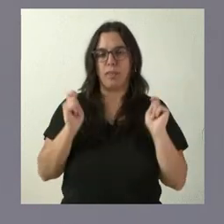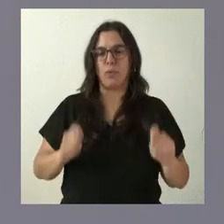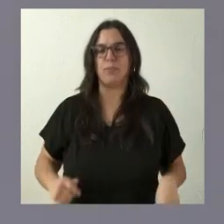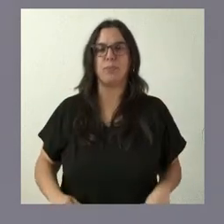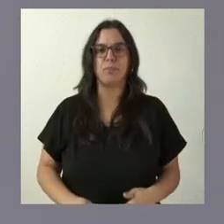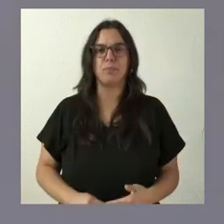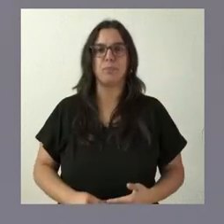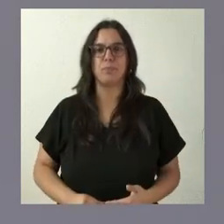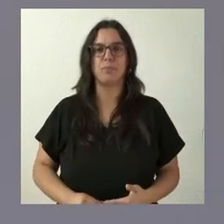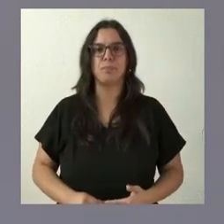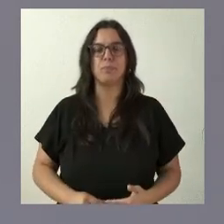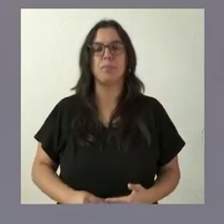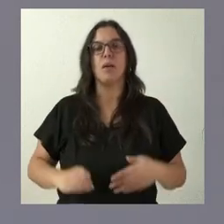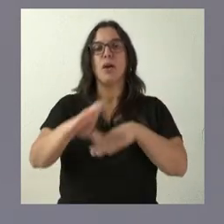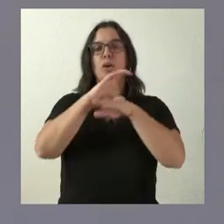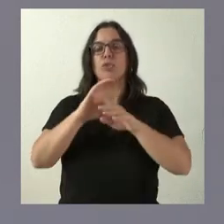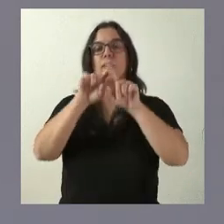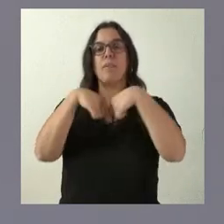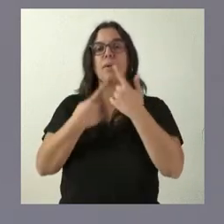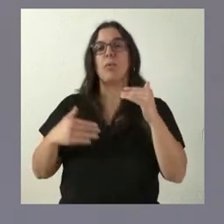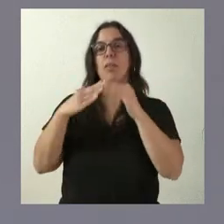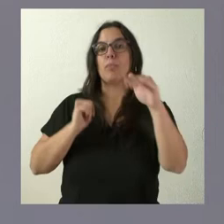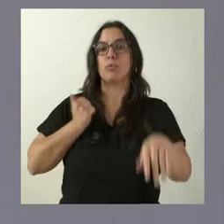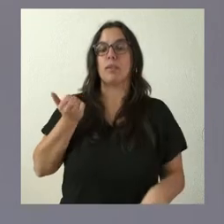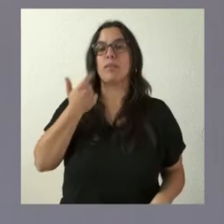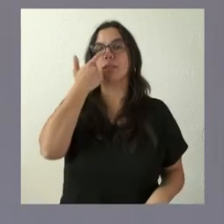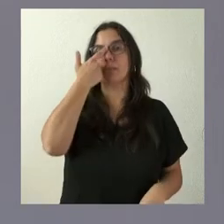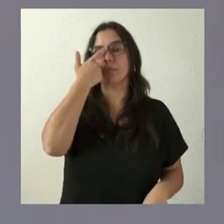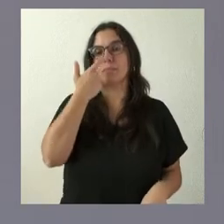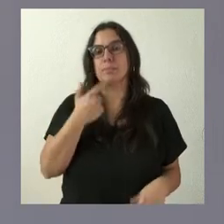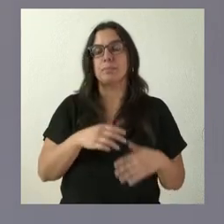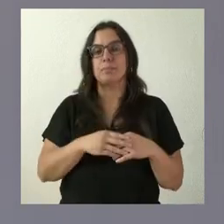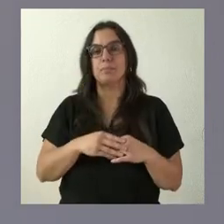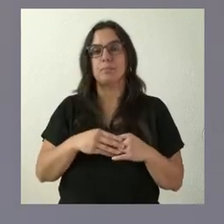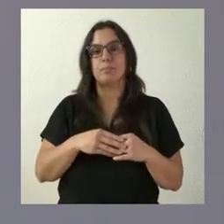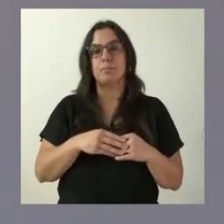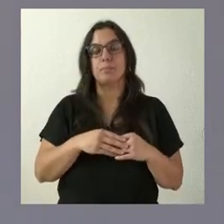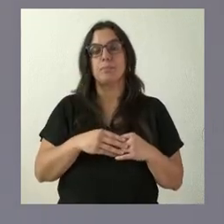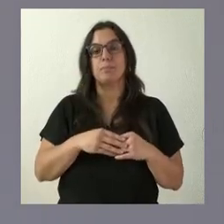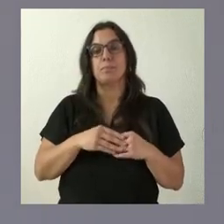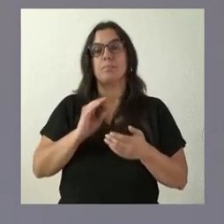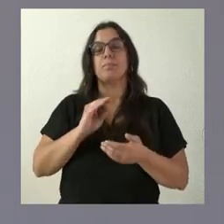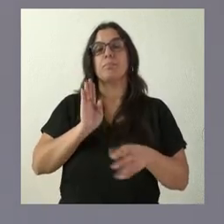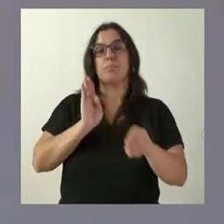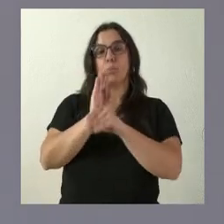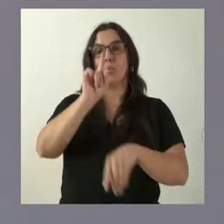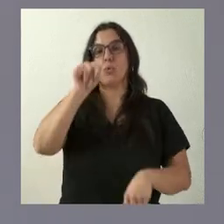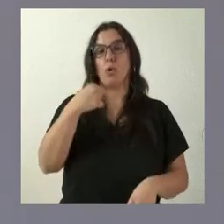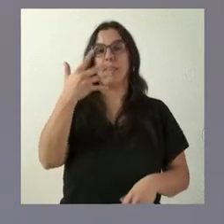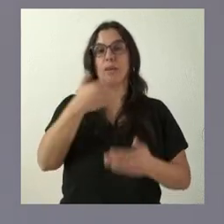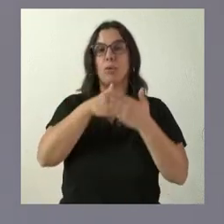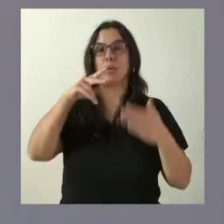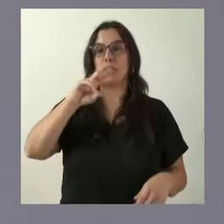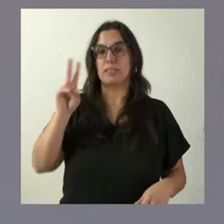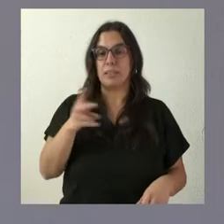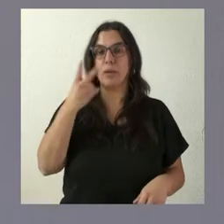prensa. La Consejería de Familia e Igualdad de Oportunidades destina 1,5 millones de euros